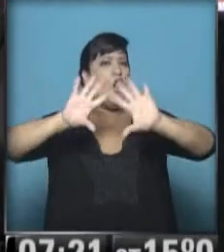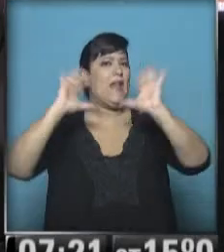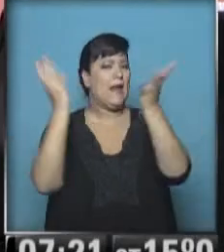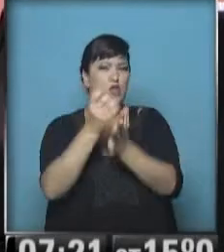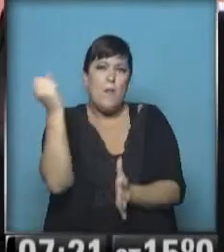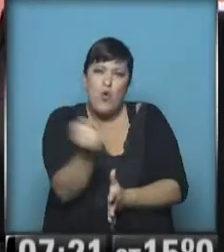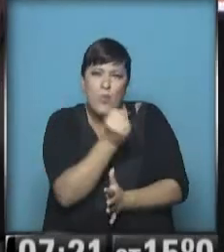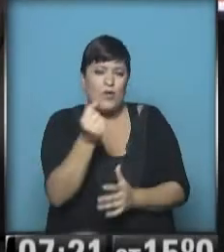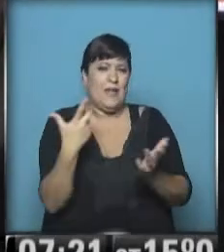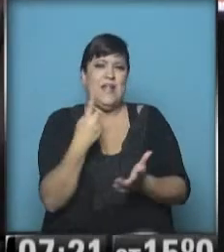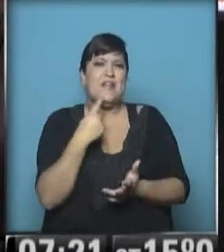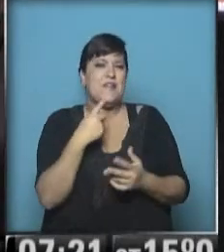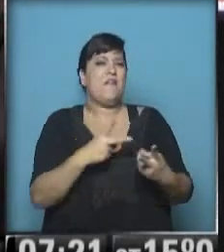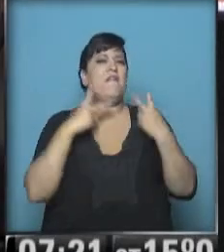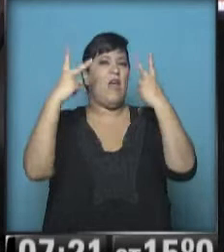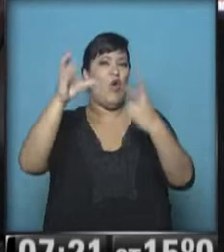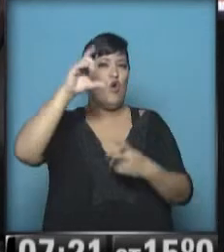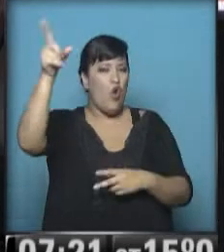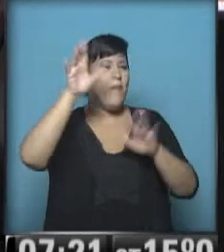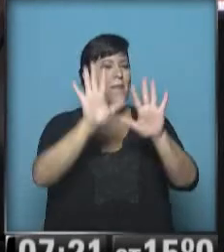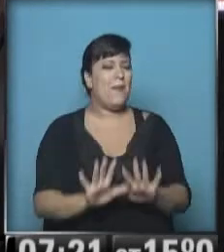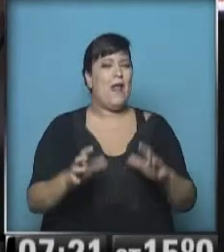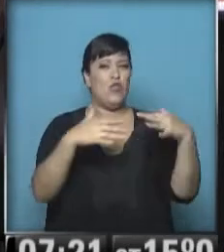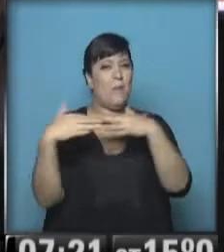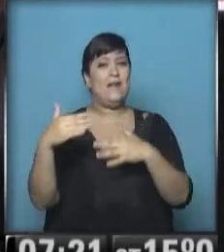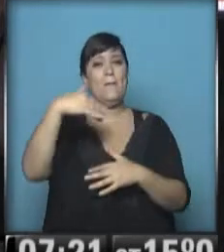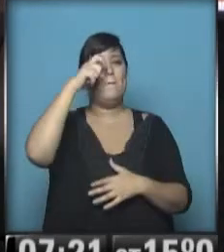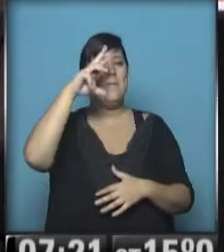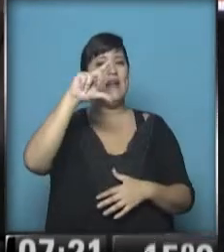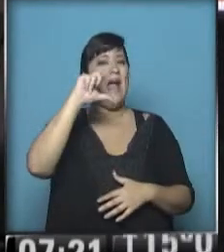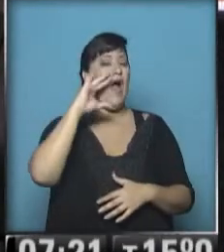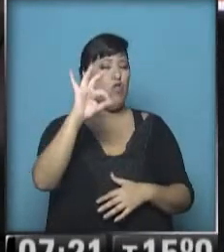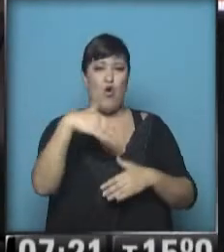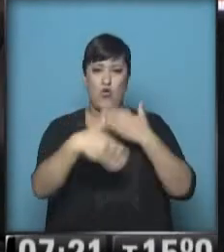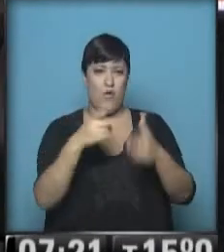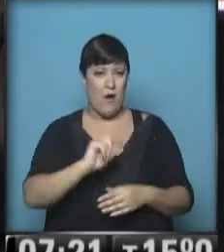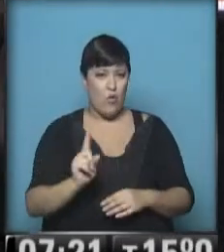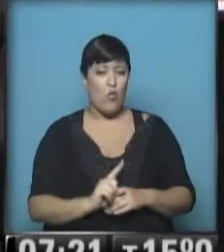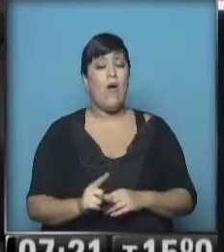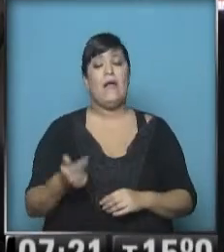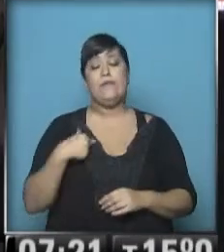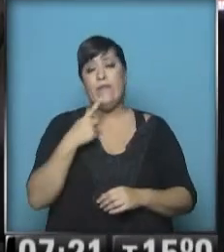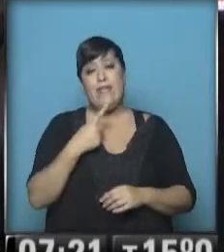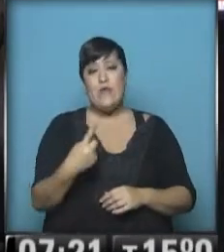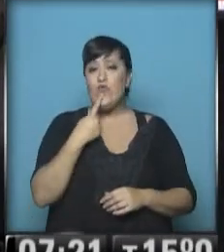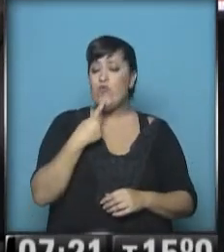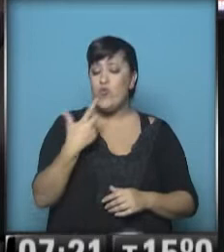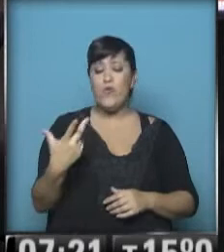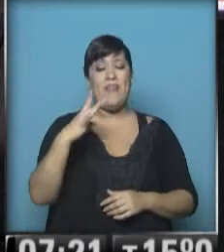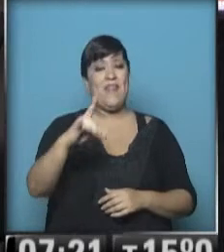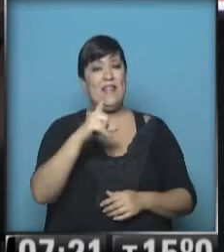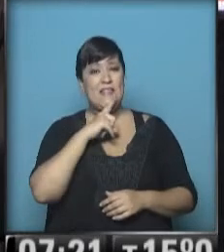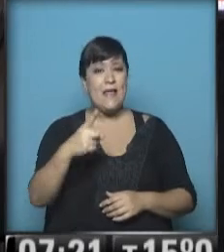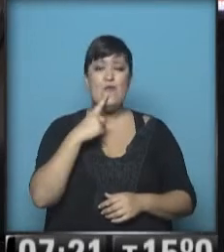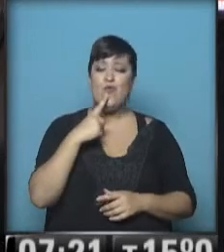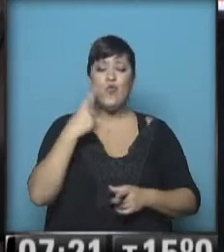Es verdad que River ya está en Colombia preparando su partido. No va a jugar Gabriel Mercado. Yo digo, a esta altura es la única duda que tiene Marcelo Gallardo de quién